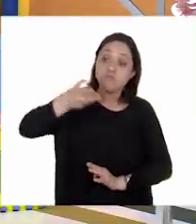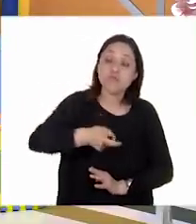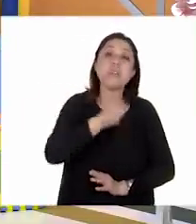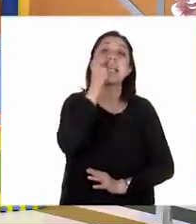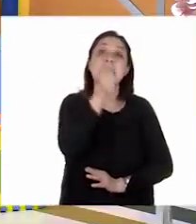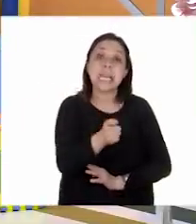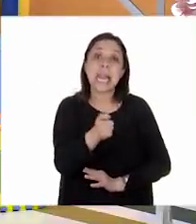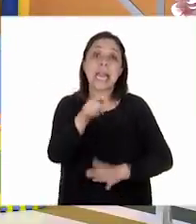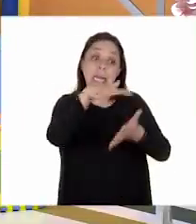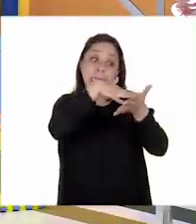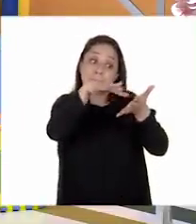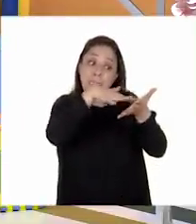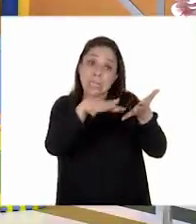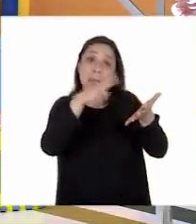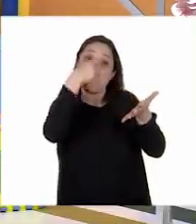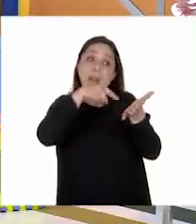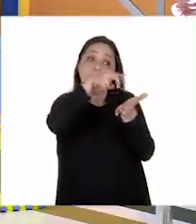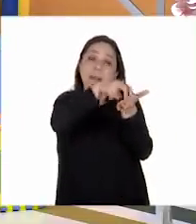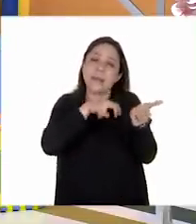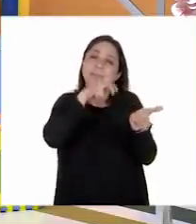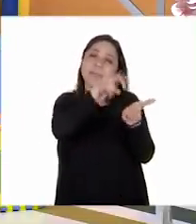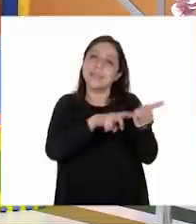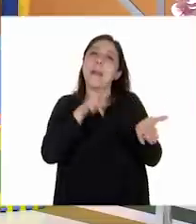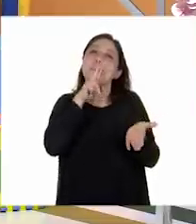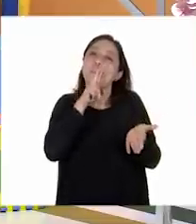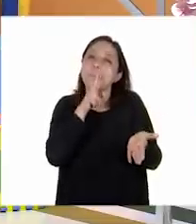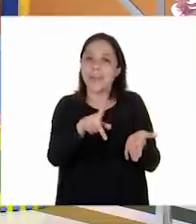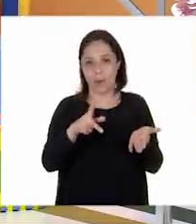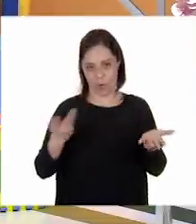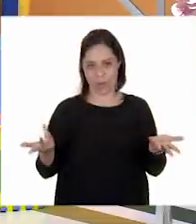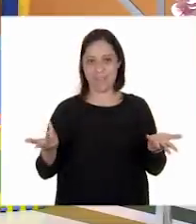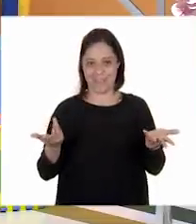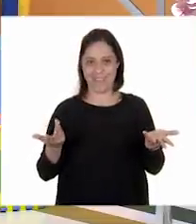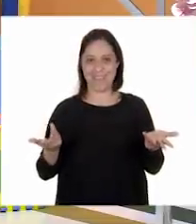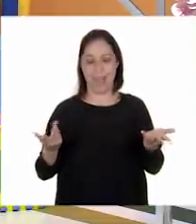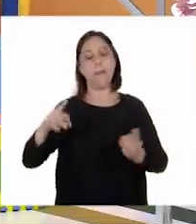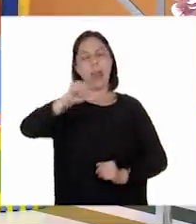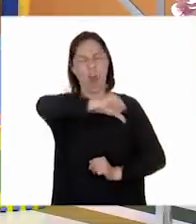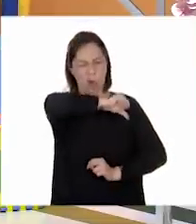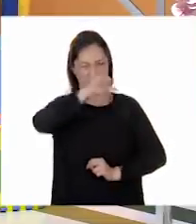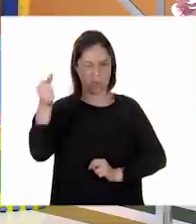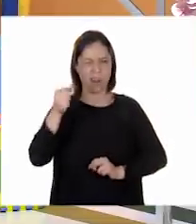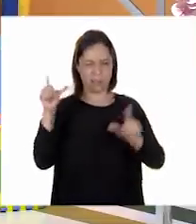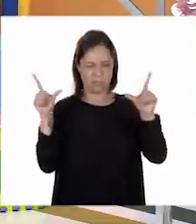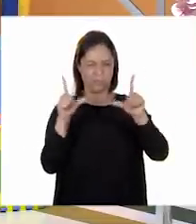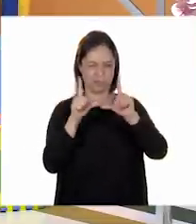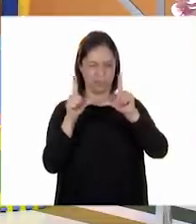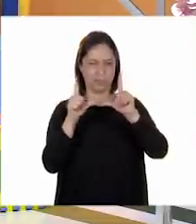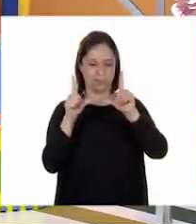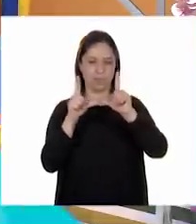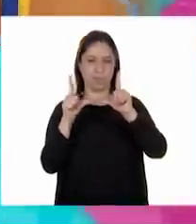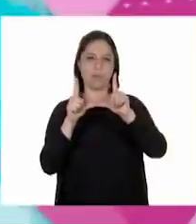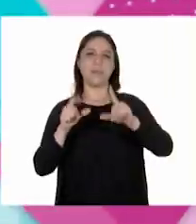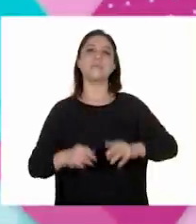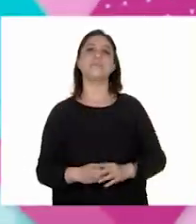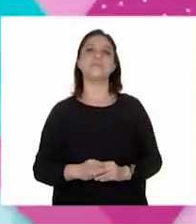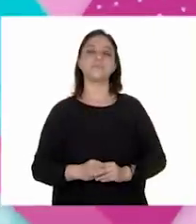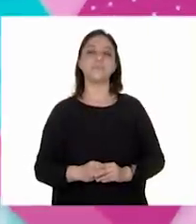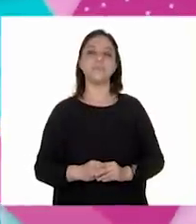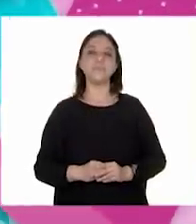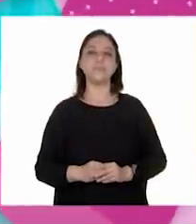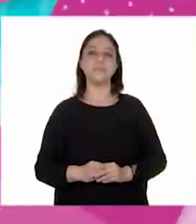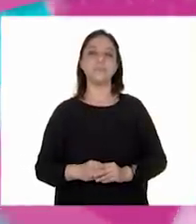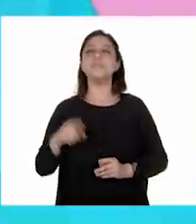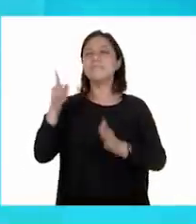esté mejor, esté mejorado, ¿verdad? Vamos a ver otra ficha informativa. Te voy a pedir, Oscar, también